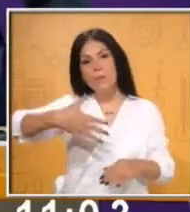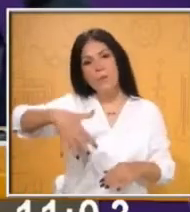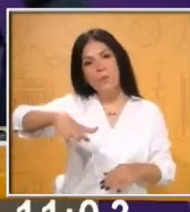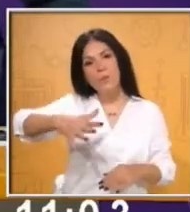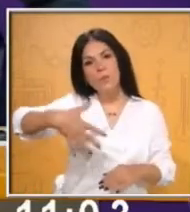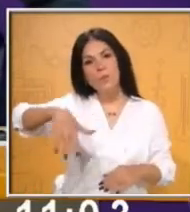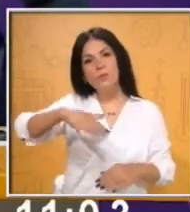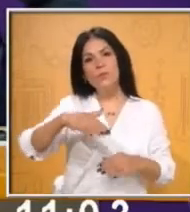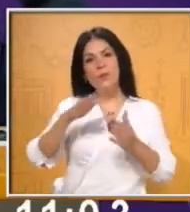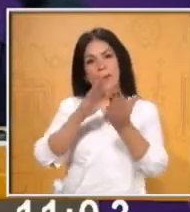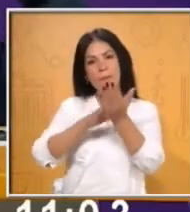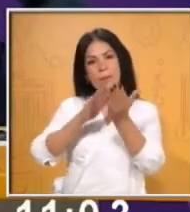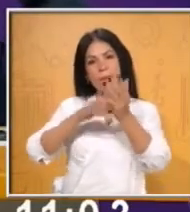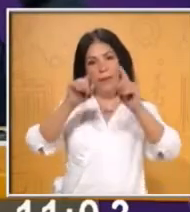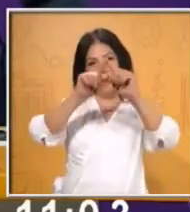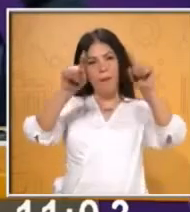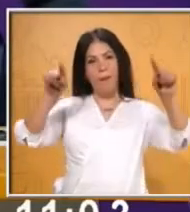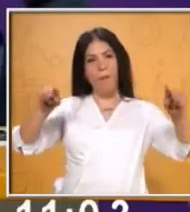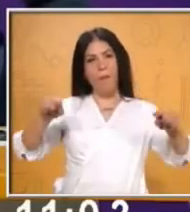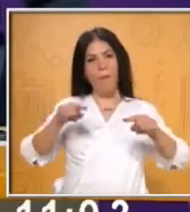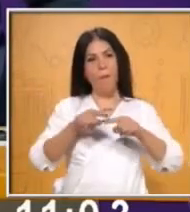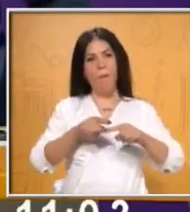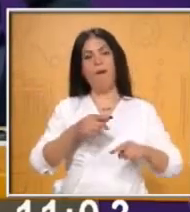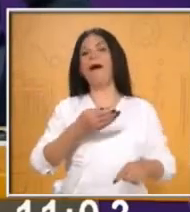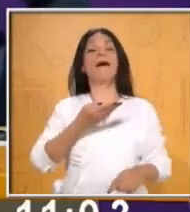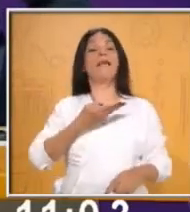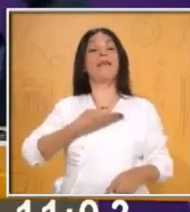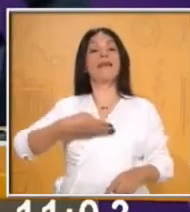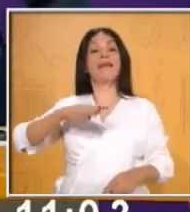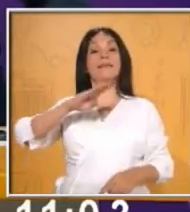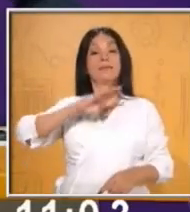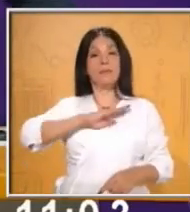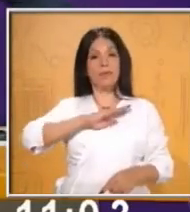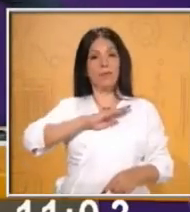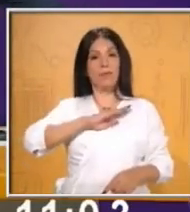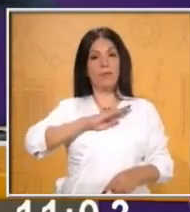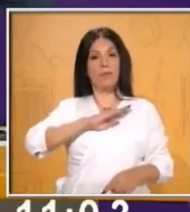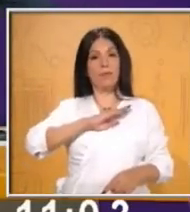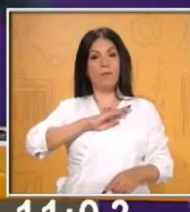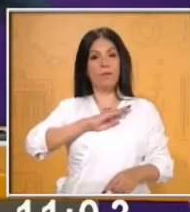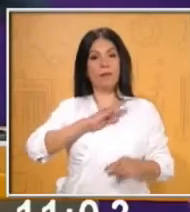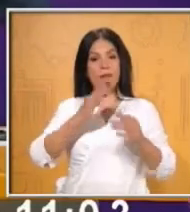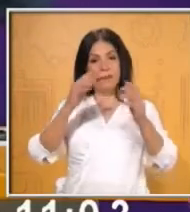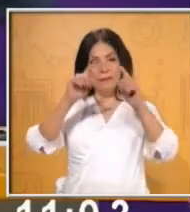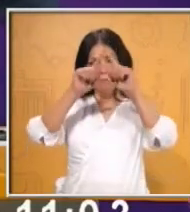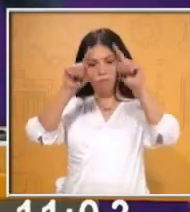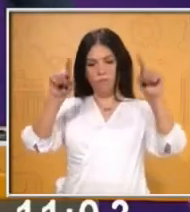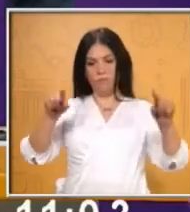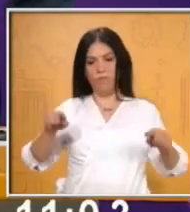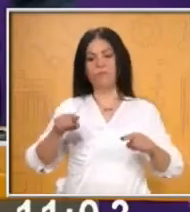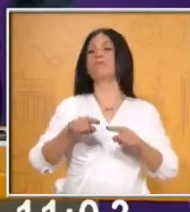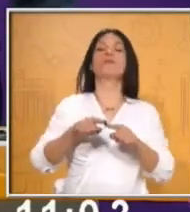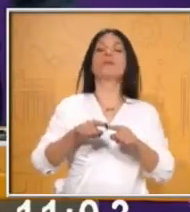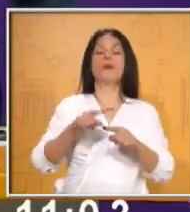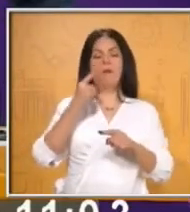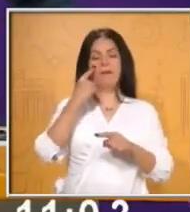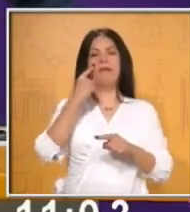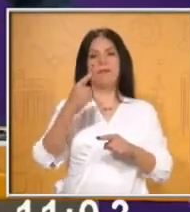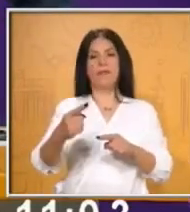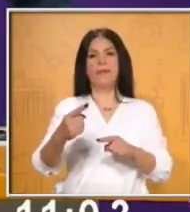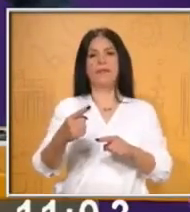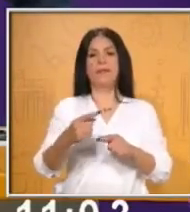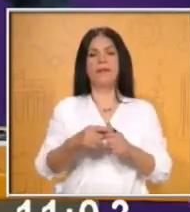sección en donde vamos a trabajar español y necesito que la dividas en 7 por 5. Ahorita nos van a hacer el